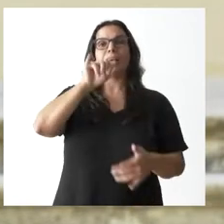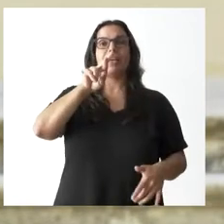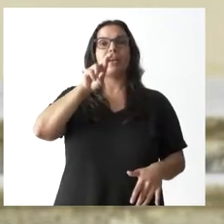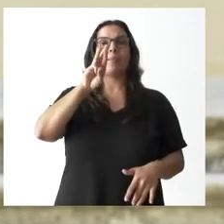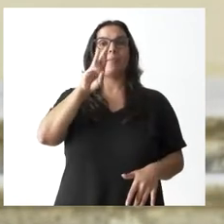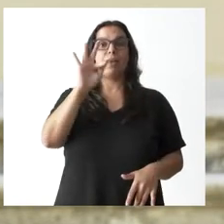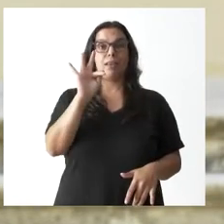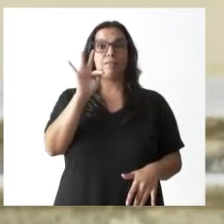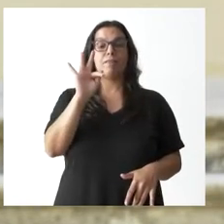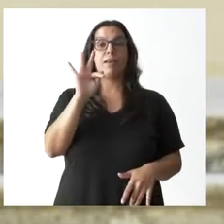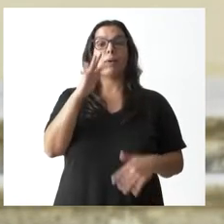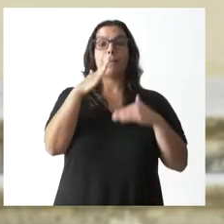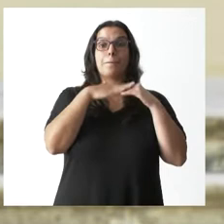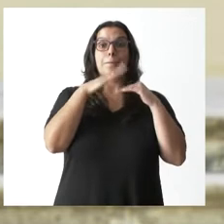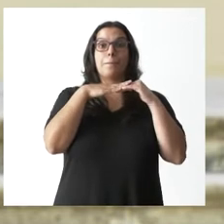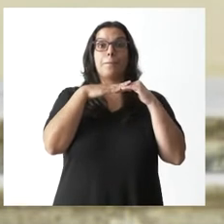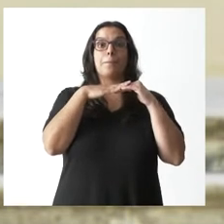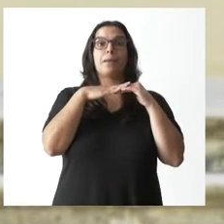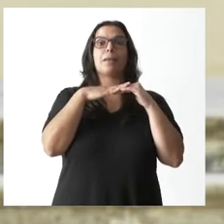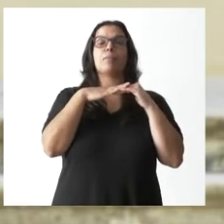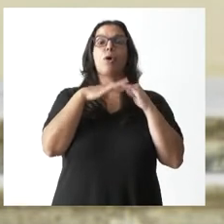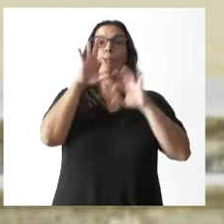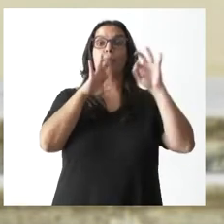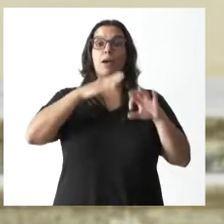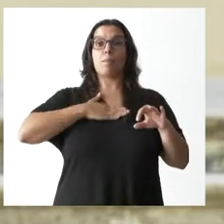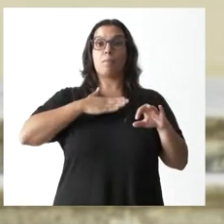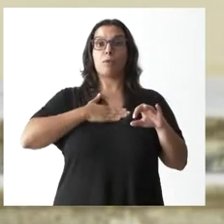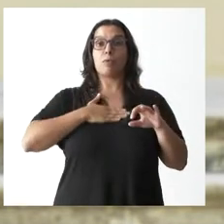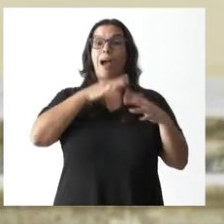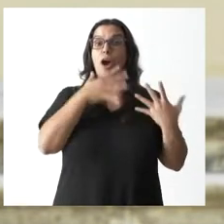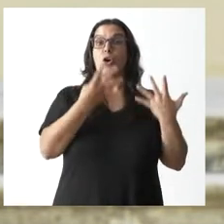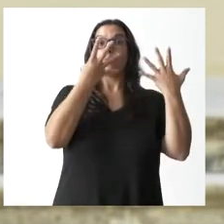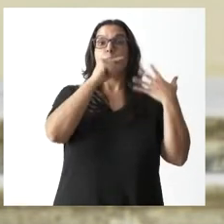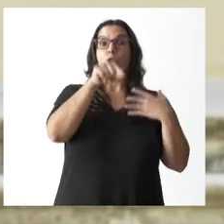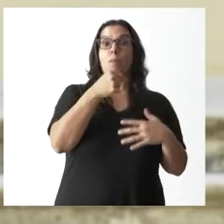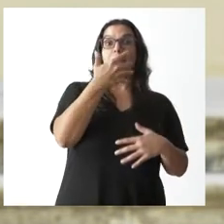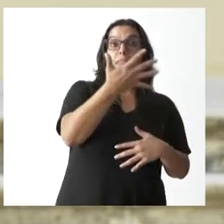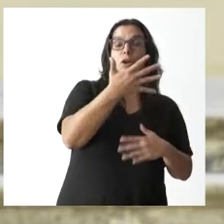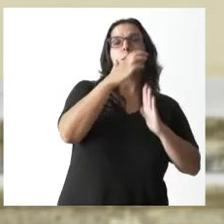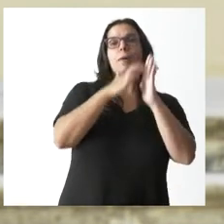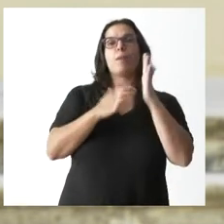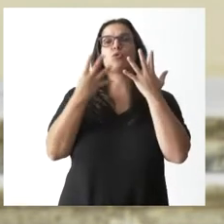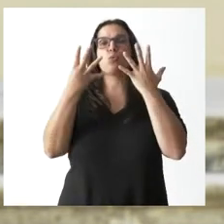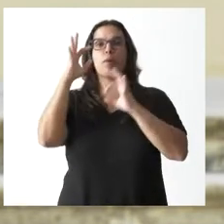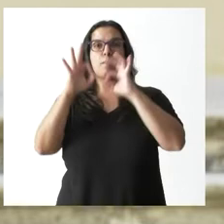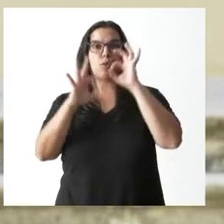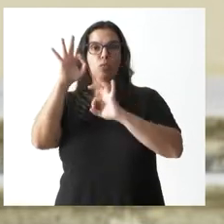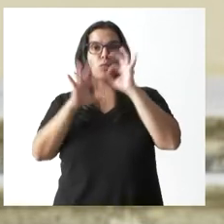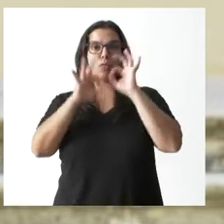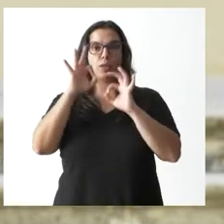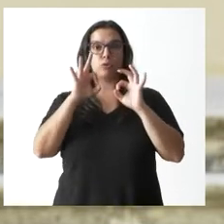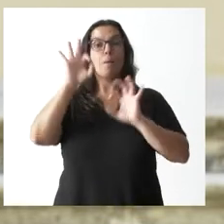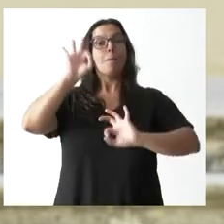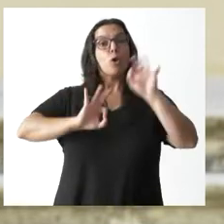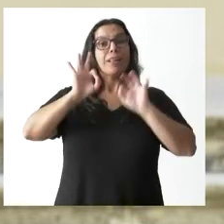del tipo mínimo la tarifa autonómica del 9,5 al 9 por ciento. En el tramo autonómico,